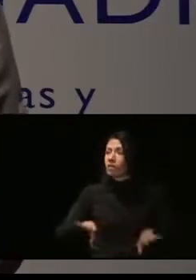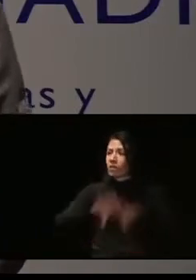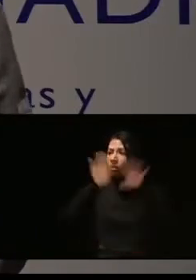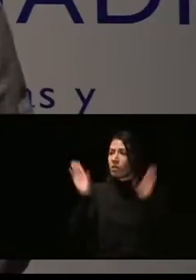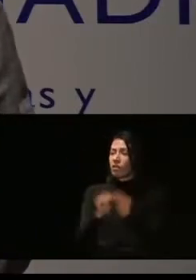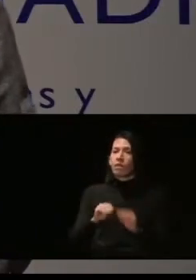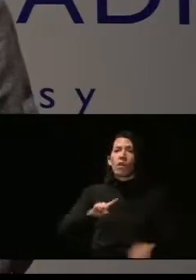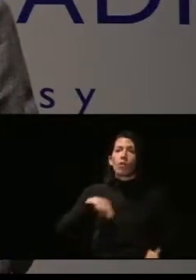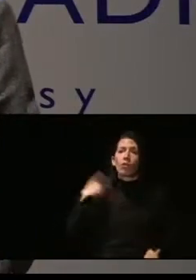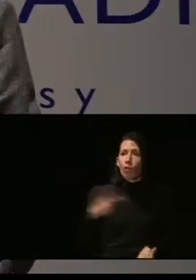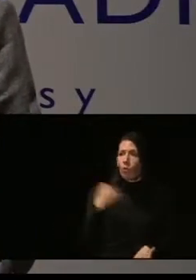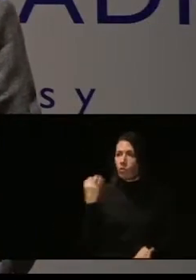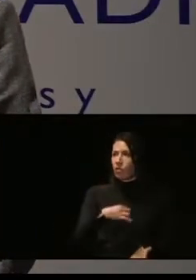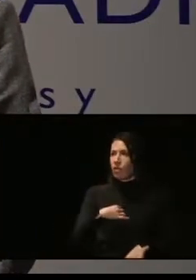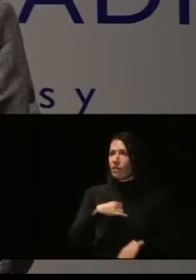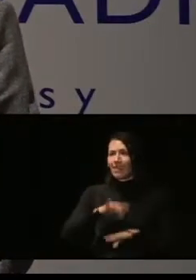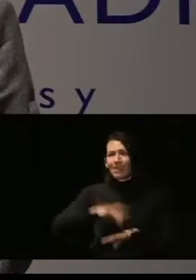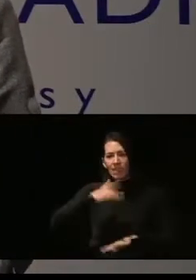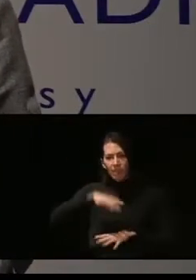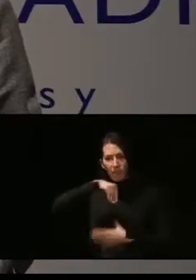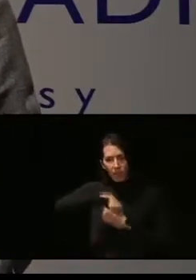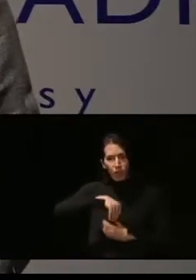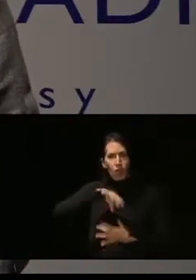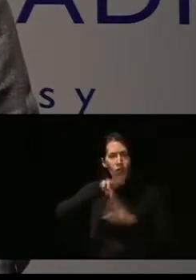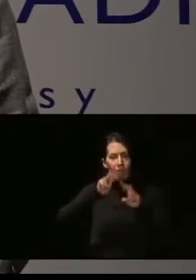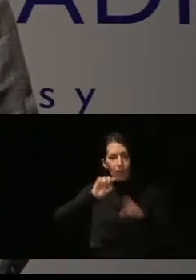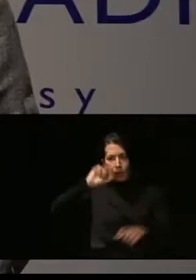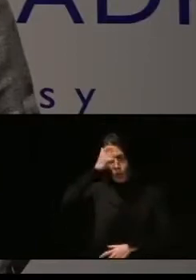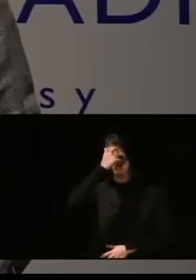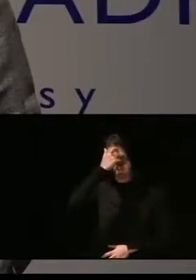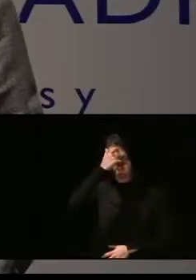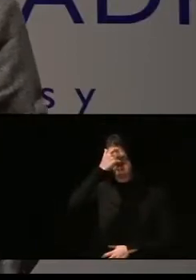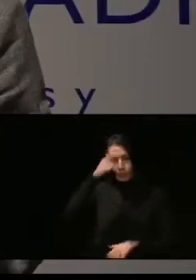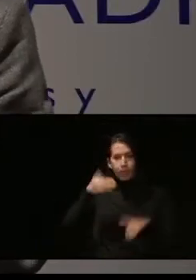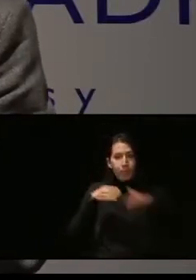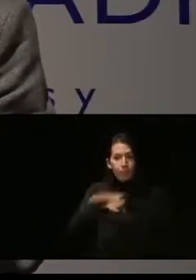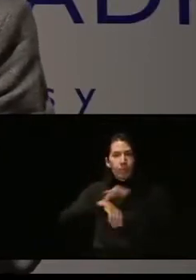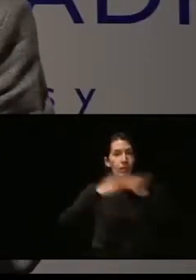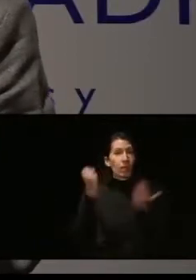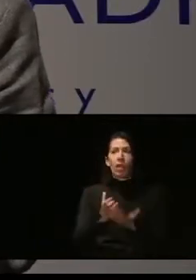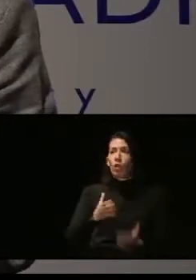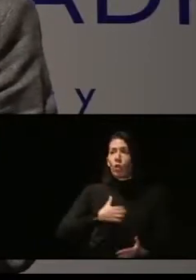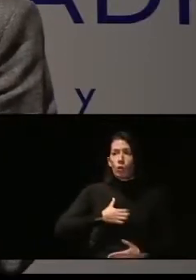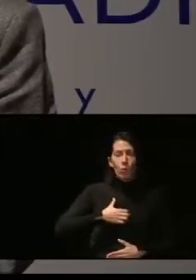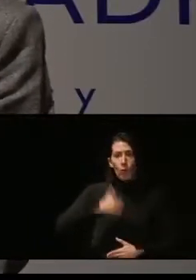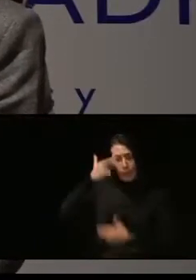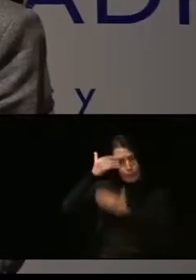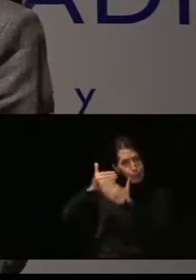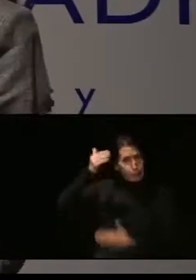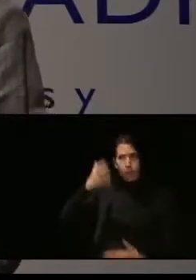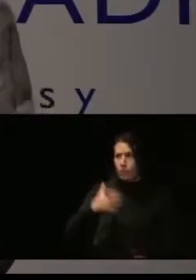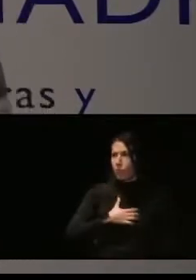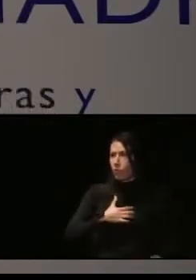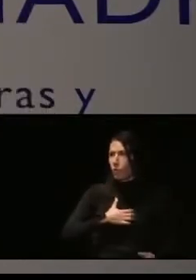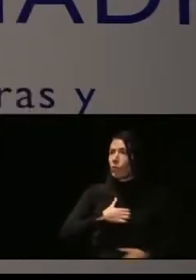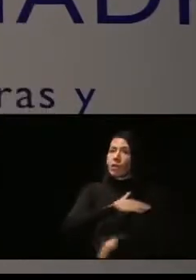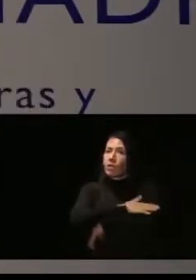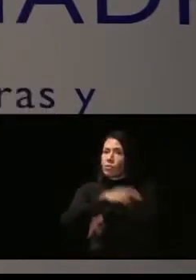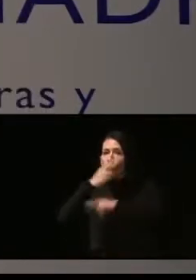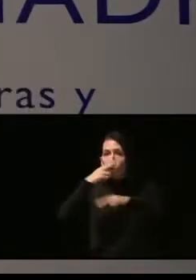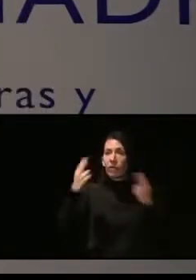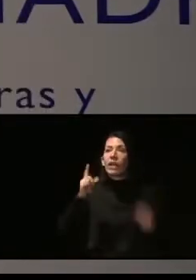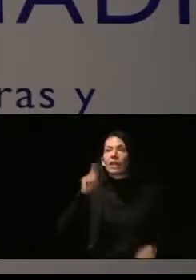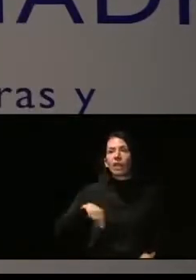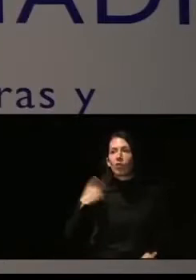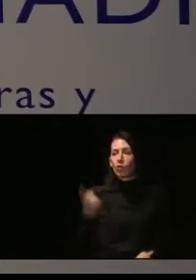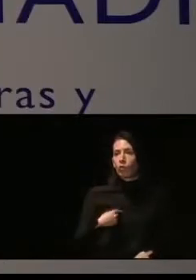ser sensibles ante la accesibilidad universal. No podemos dar la espalda a esta materia. Las Administraciones públicas y nosotros,